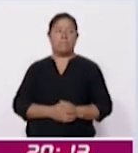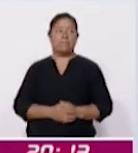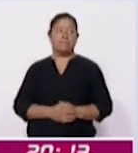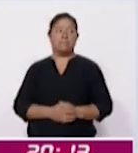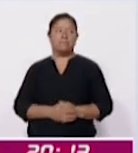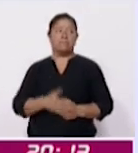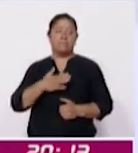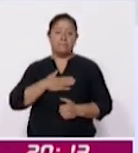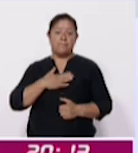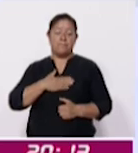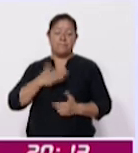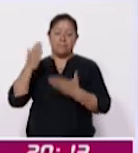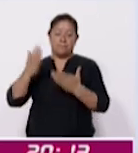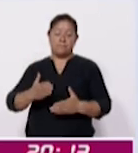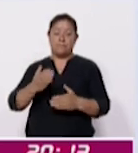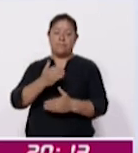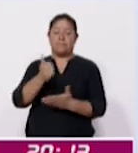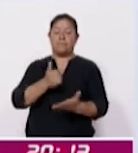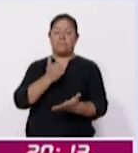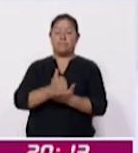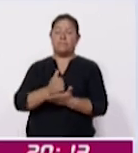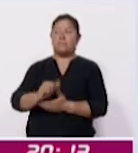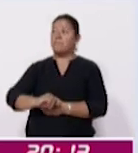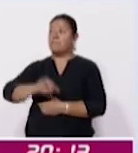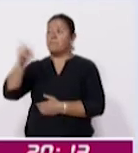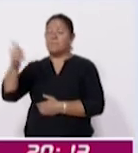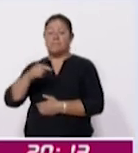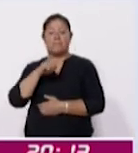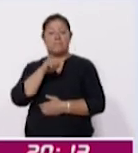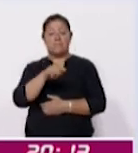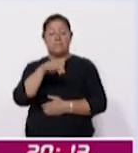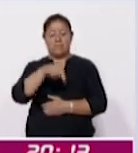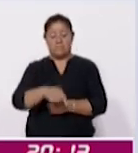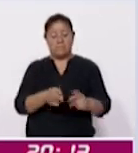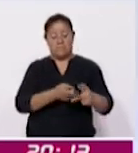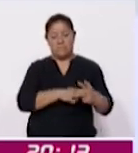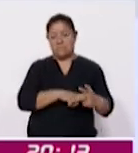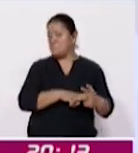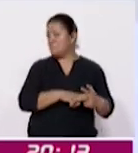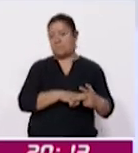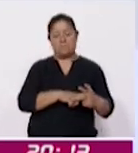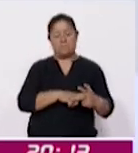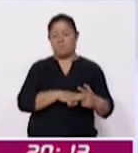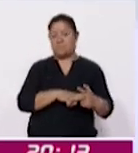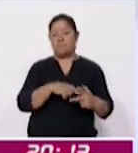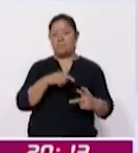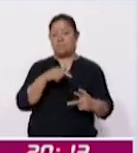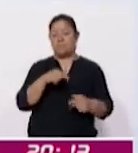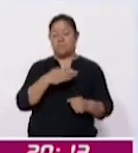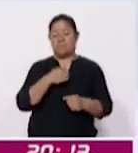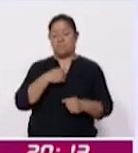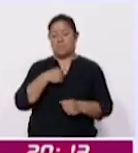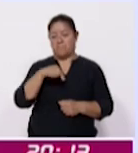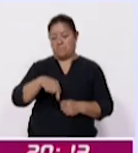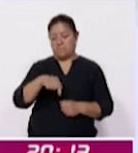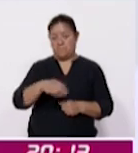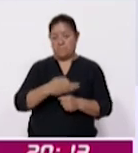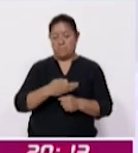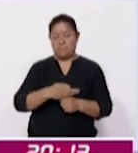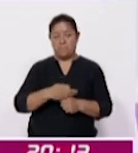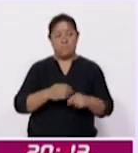venimos de otra ciudad. Ellos no empezaron el ciclo escolar aquí. Bueno, el ciclo escolar pasado no lo empezaron acá.